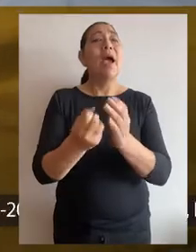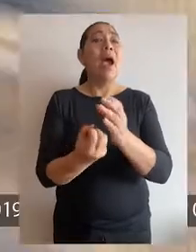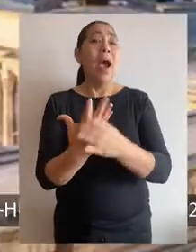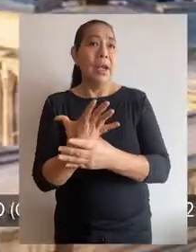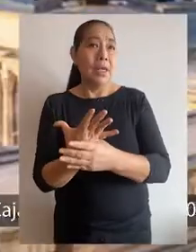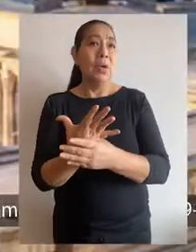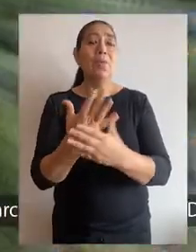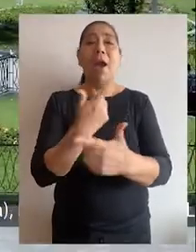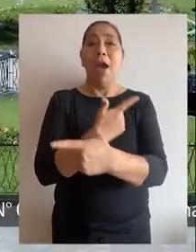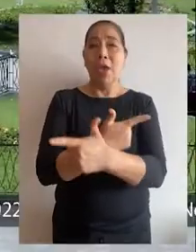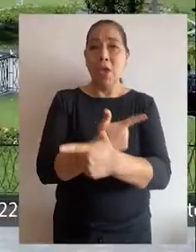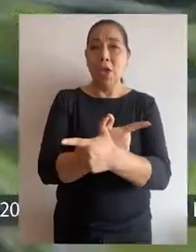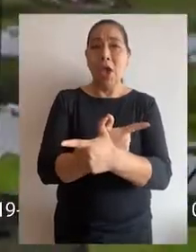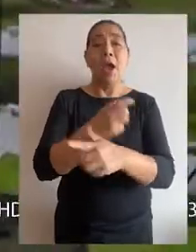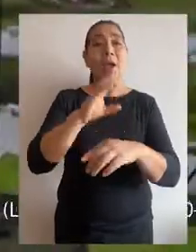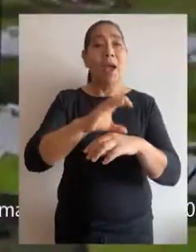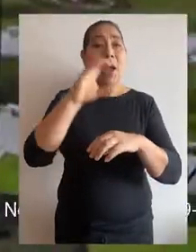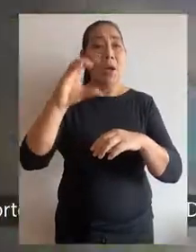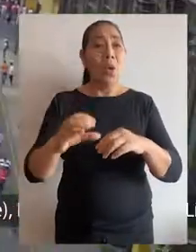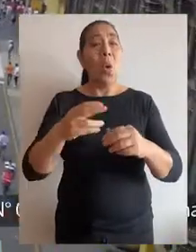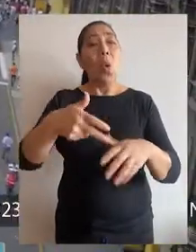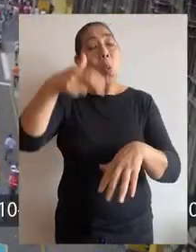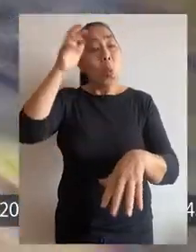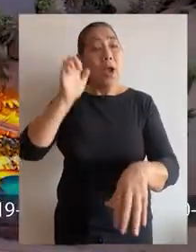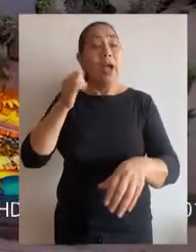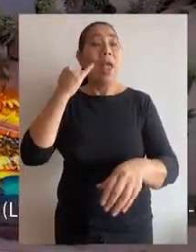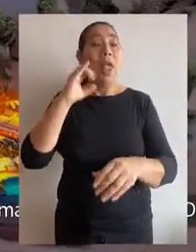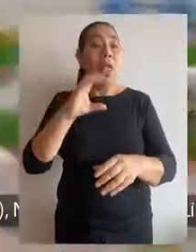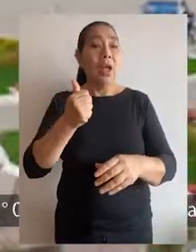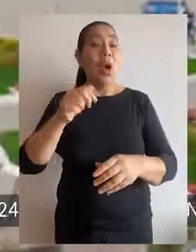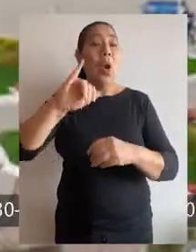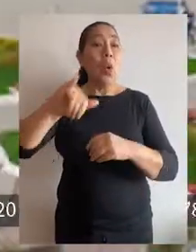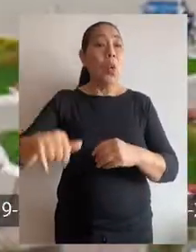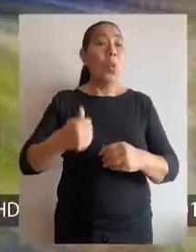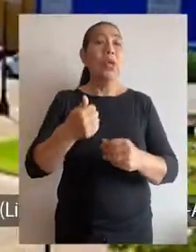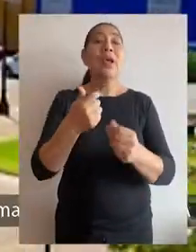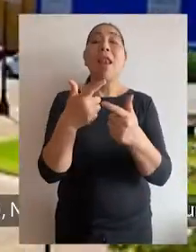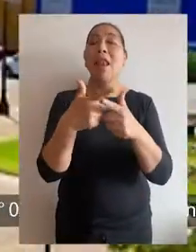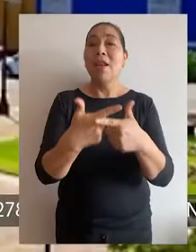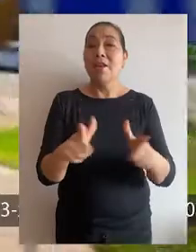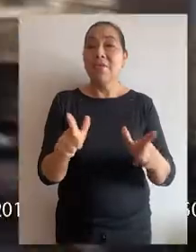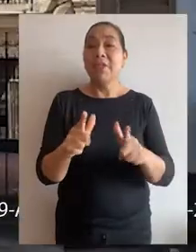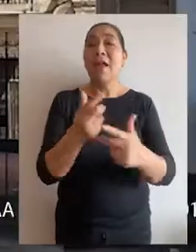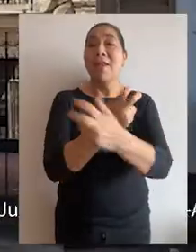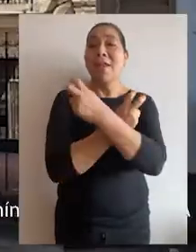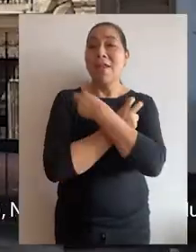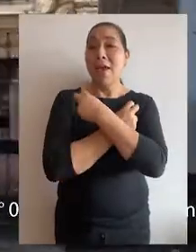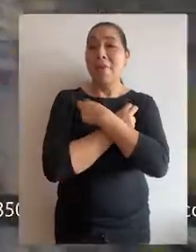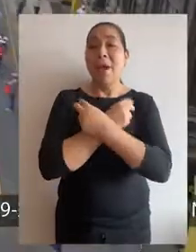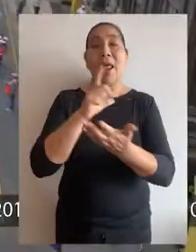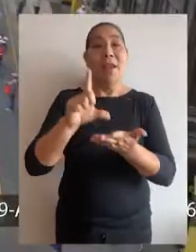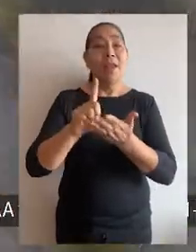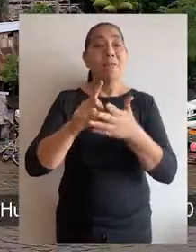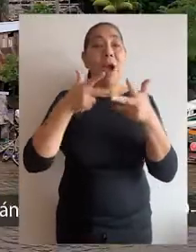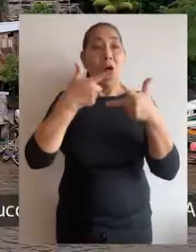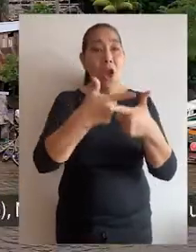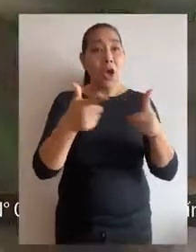las ciudades de Arequipa, Ayacucho, Cajamarca, Huánuco, Ica, Junín, La Libertad, Lambayeque, Lima, Loreto,